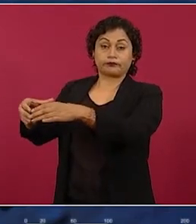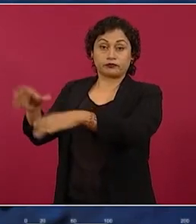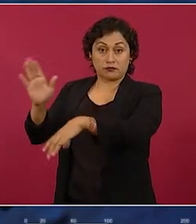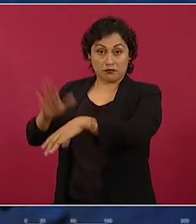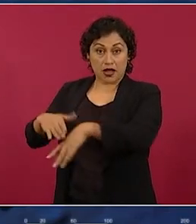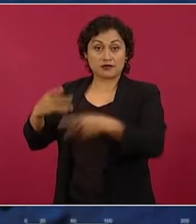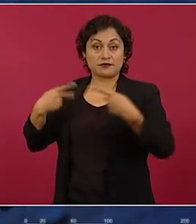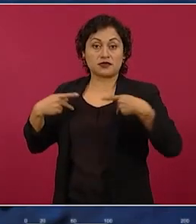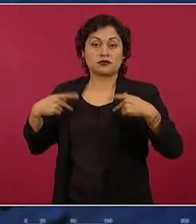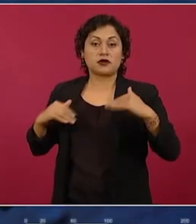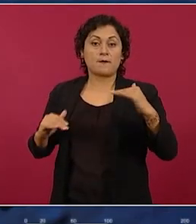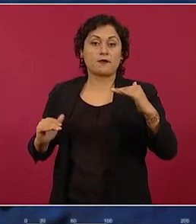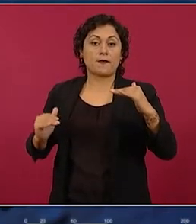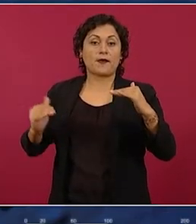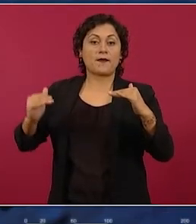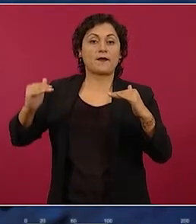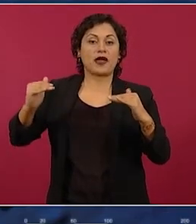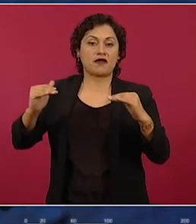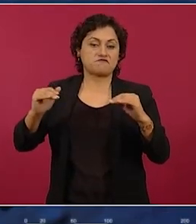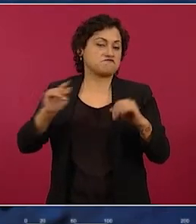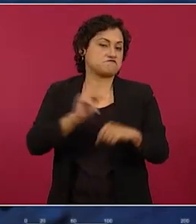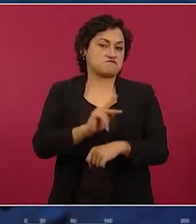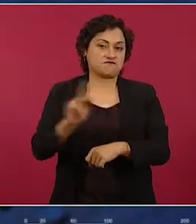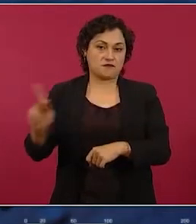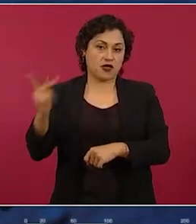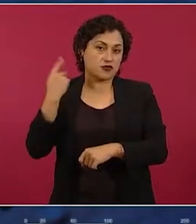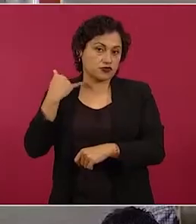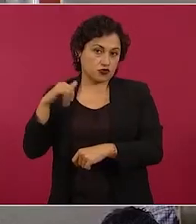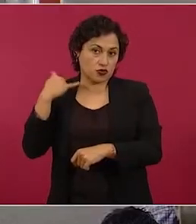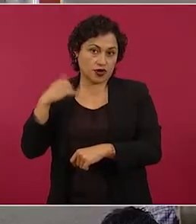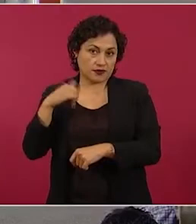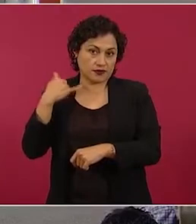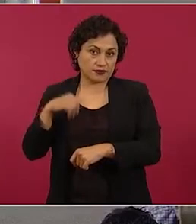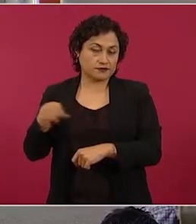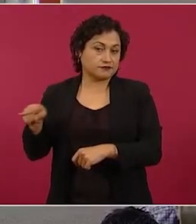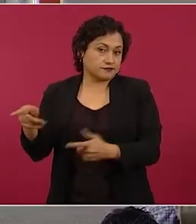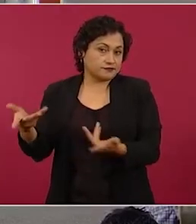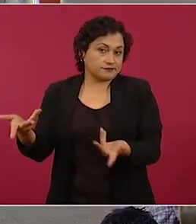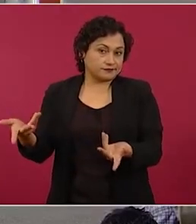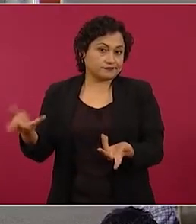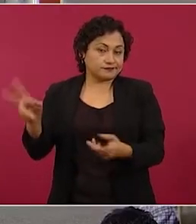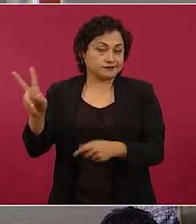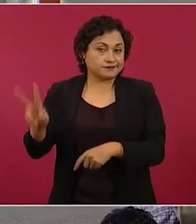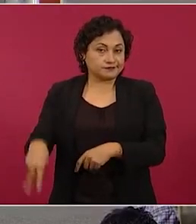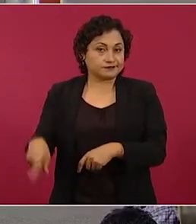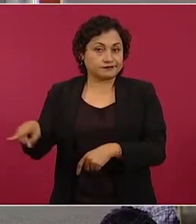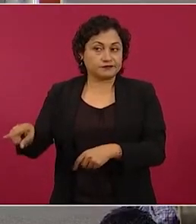y pues es un paraíso, lo que era un infierno.